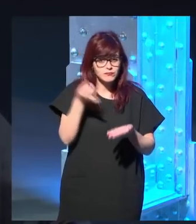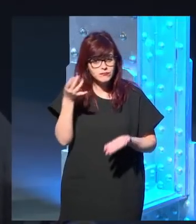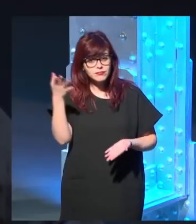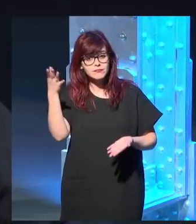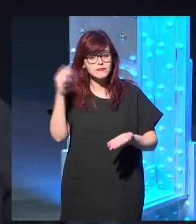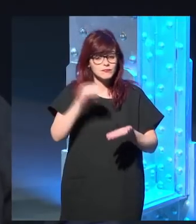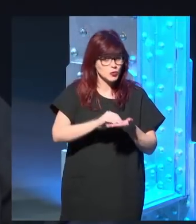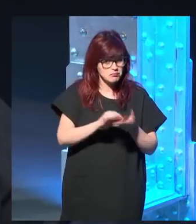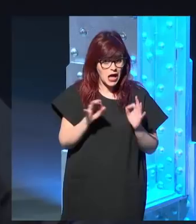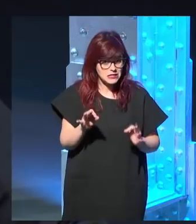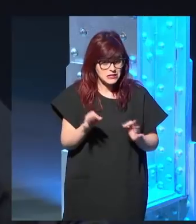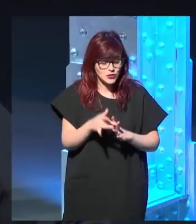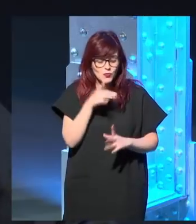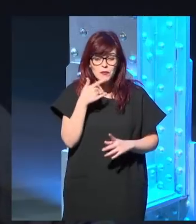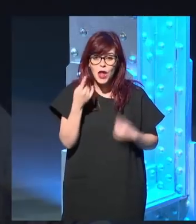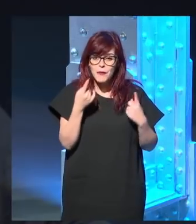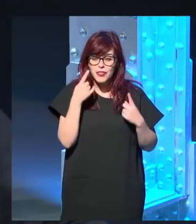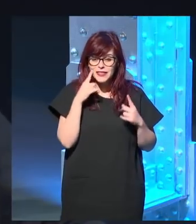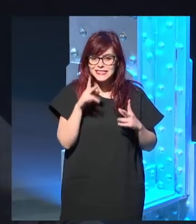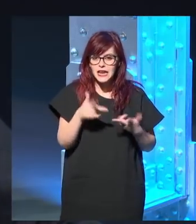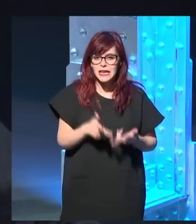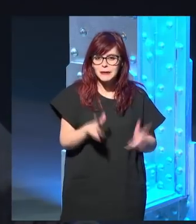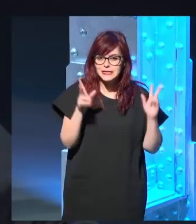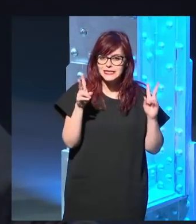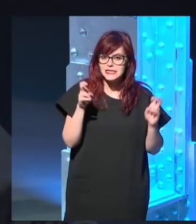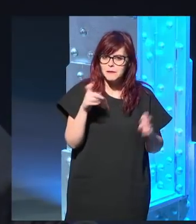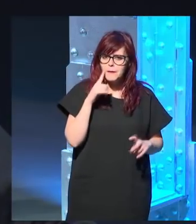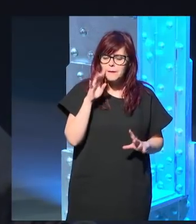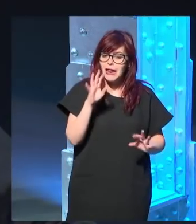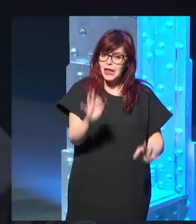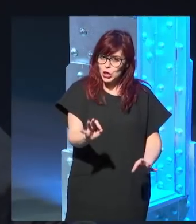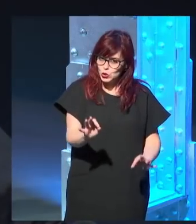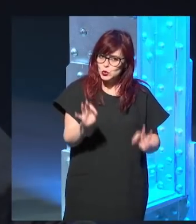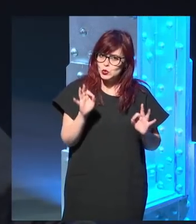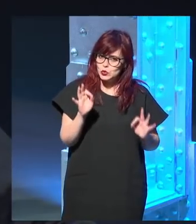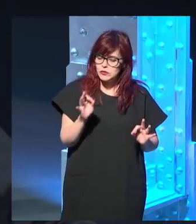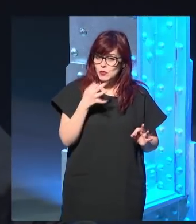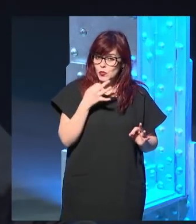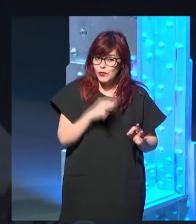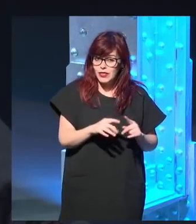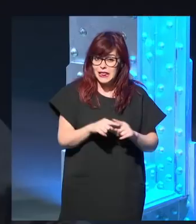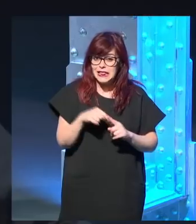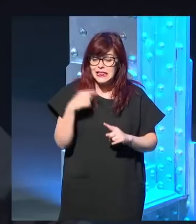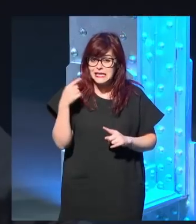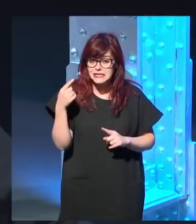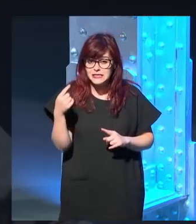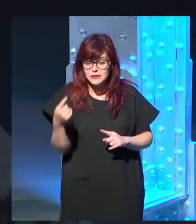puede ser un camino peligroso ese de la libertad, ¿no? Porque se puede llegar a